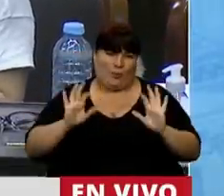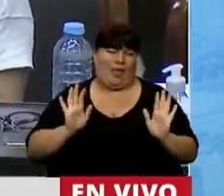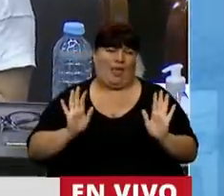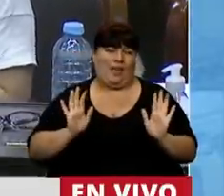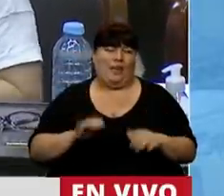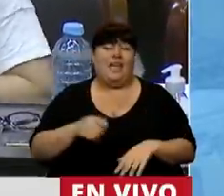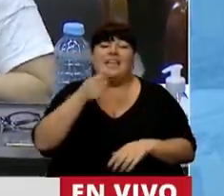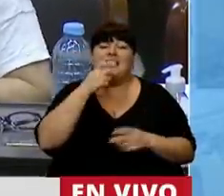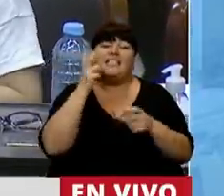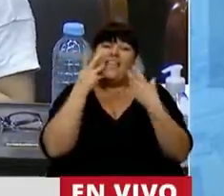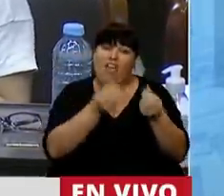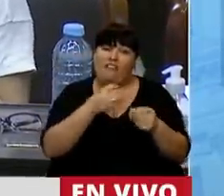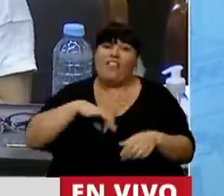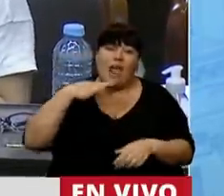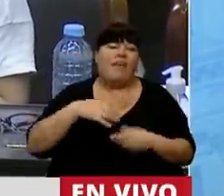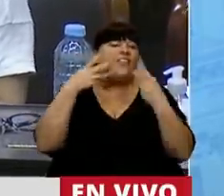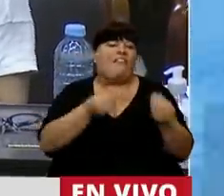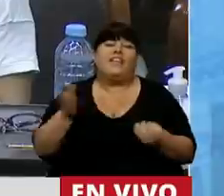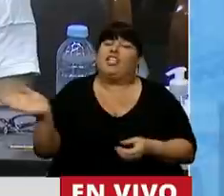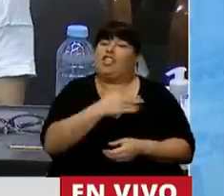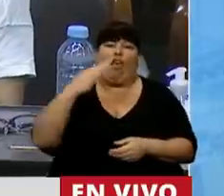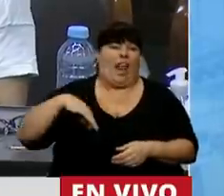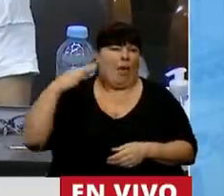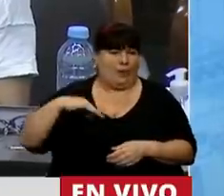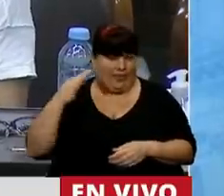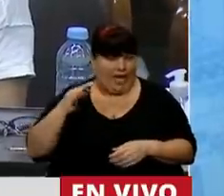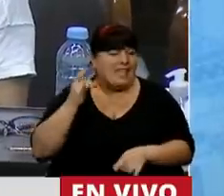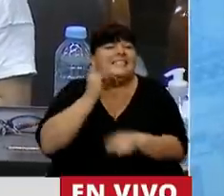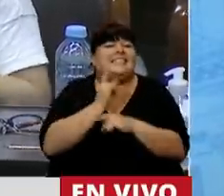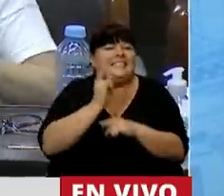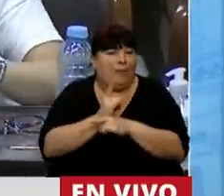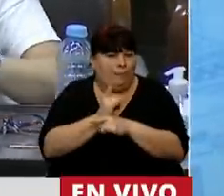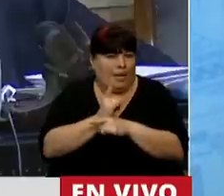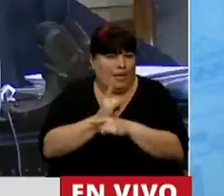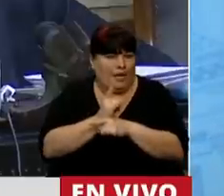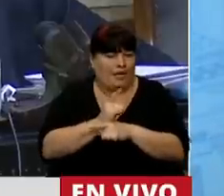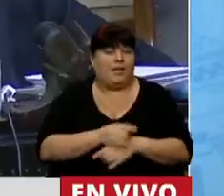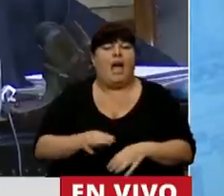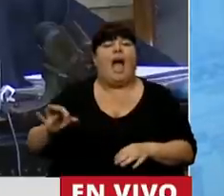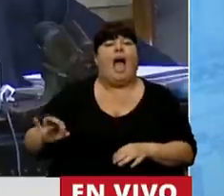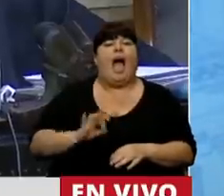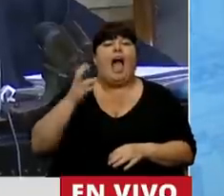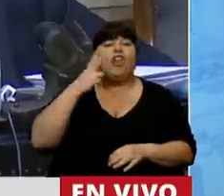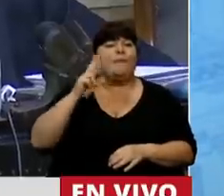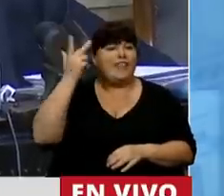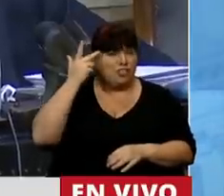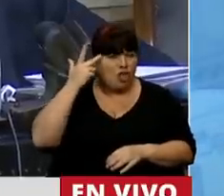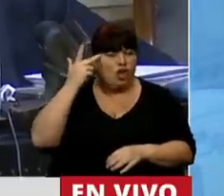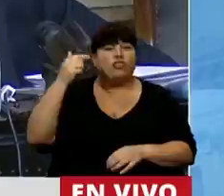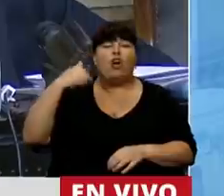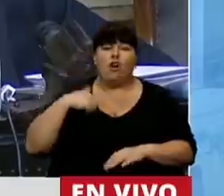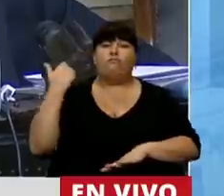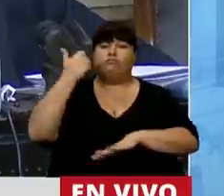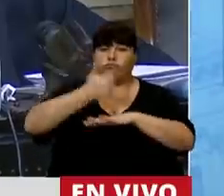señor Presidente, y si defendemos la vida, defendemos todas las vidas, siempre. En el año 2018 tuve la